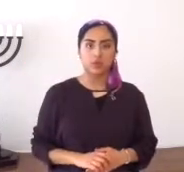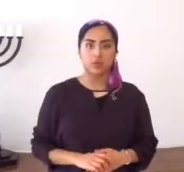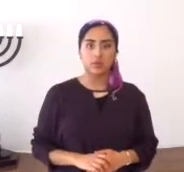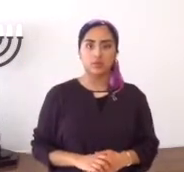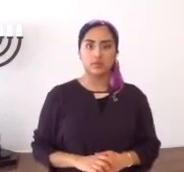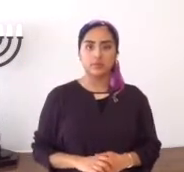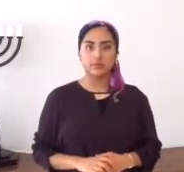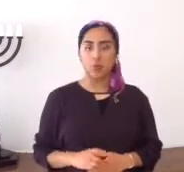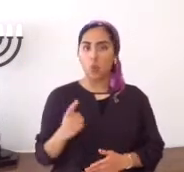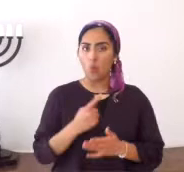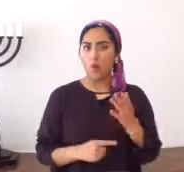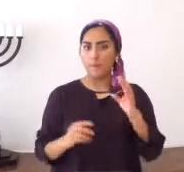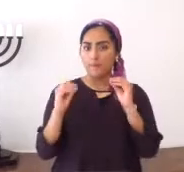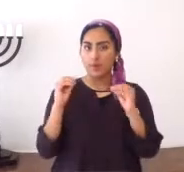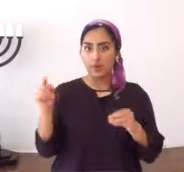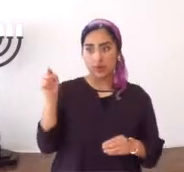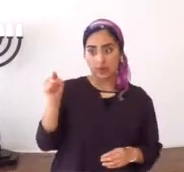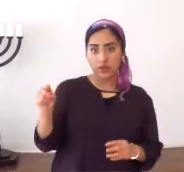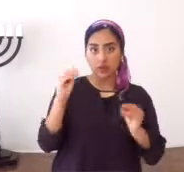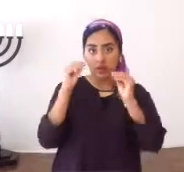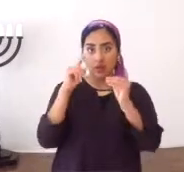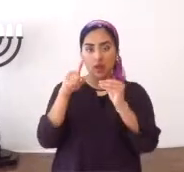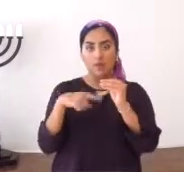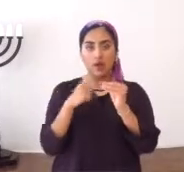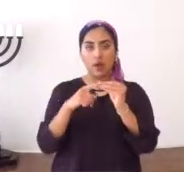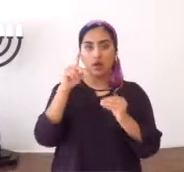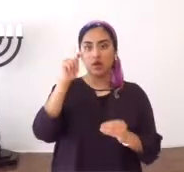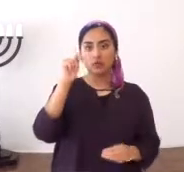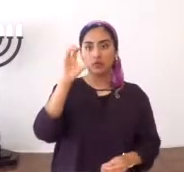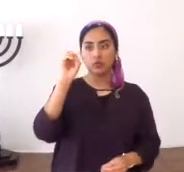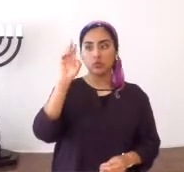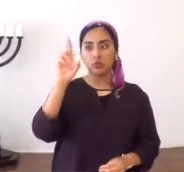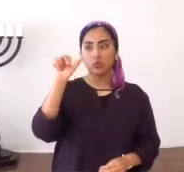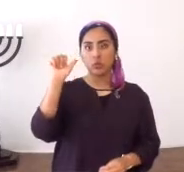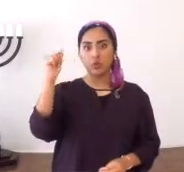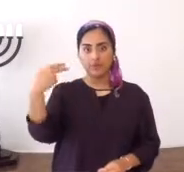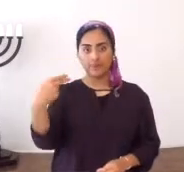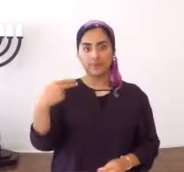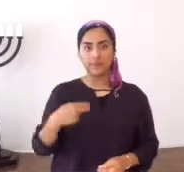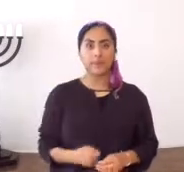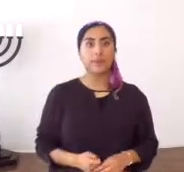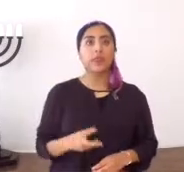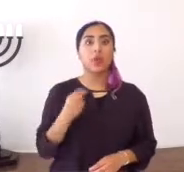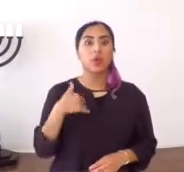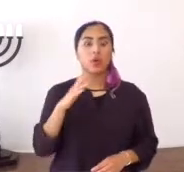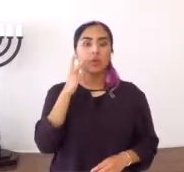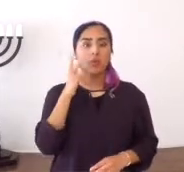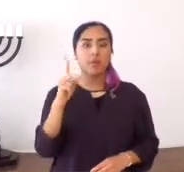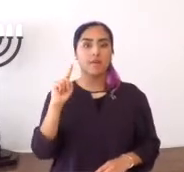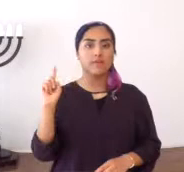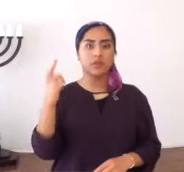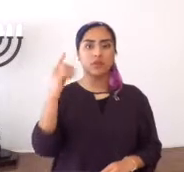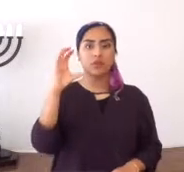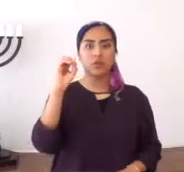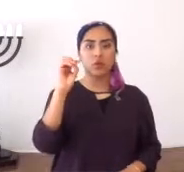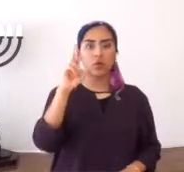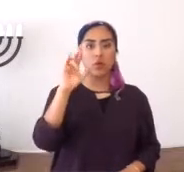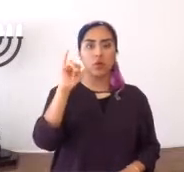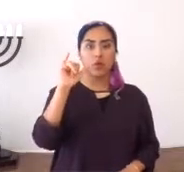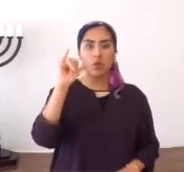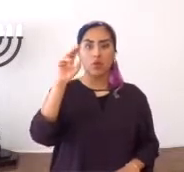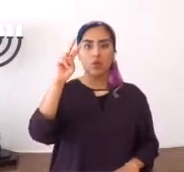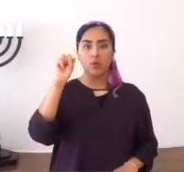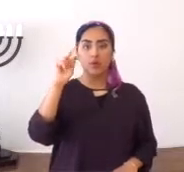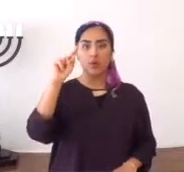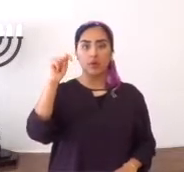Pablo, pero lo correcto, es Shaul, que enseñaba, él enseñaba, la Torah, él enseñaba, la Torah, entonces, vamos a